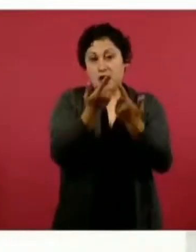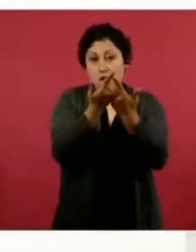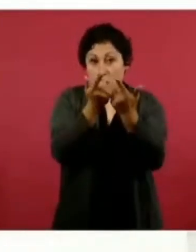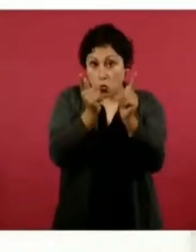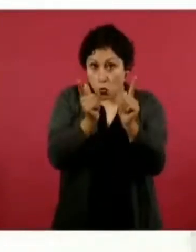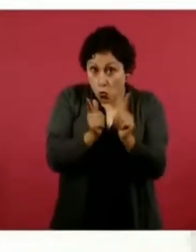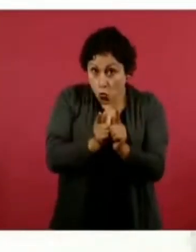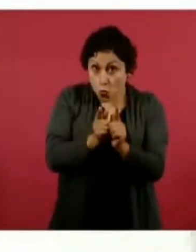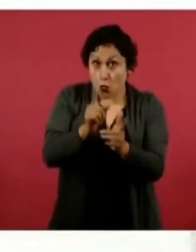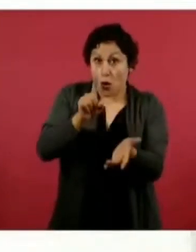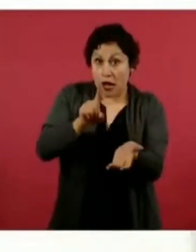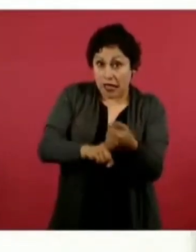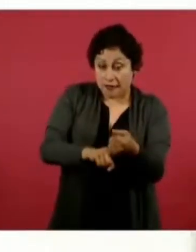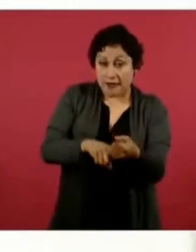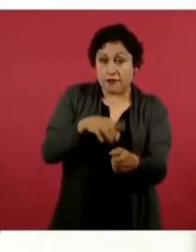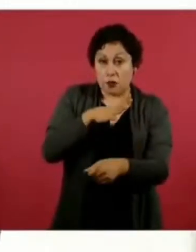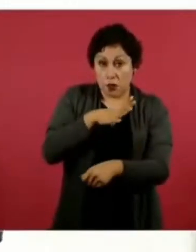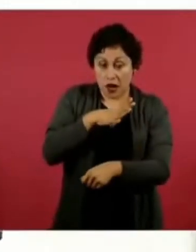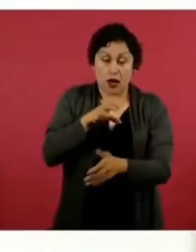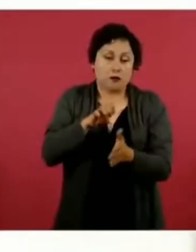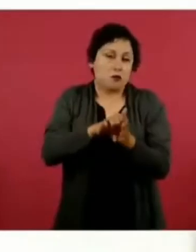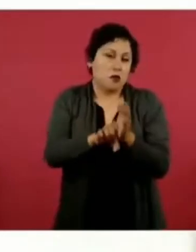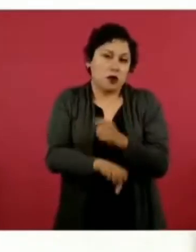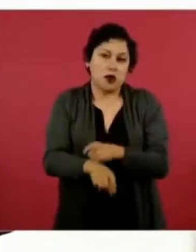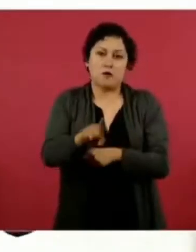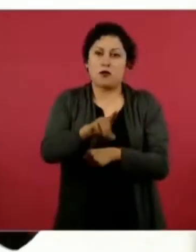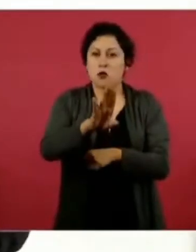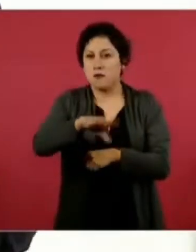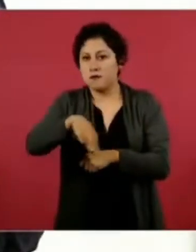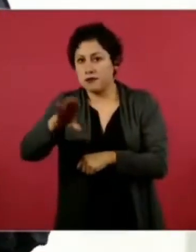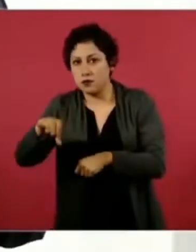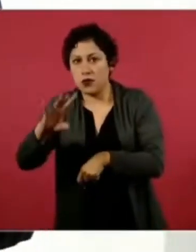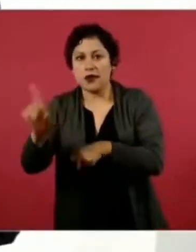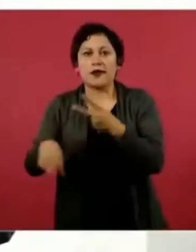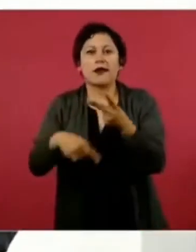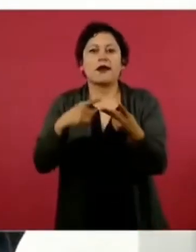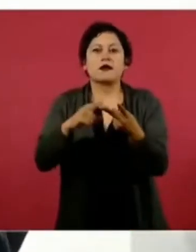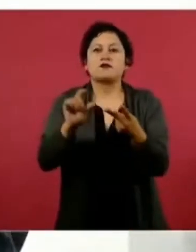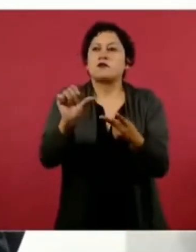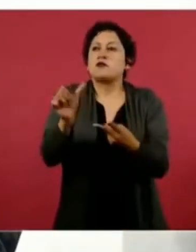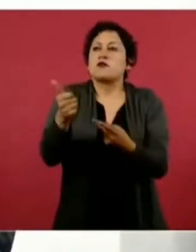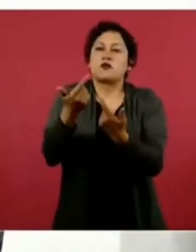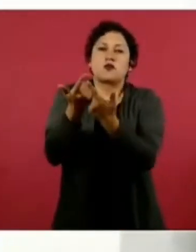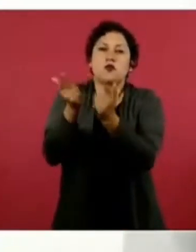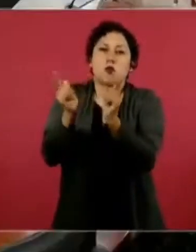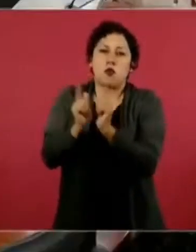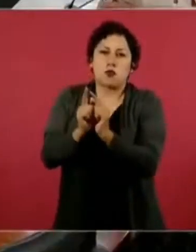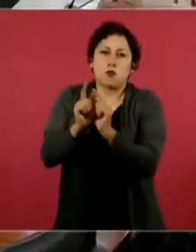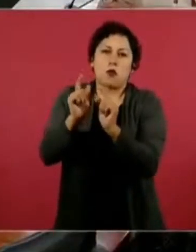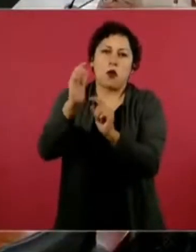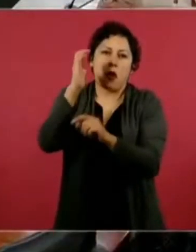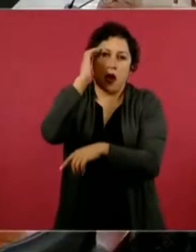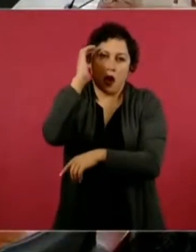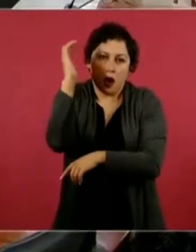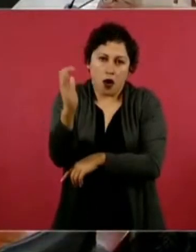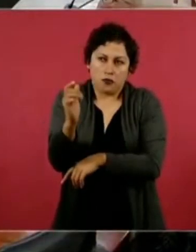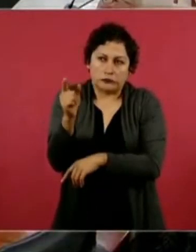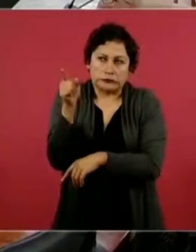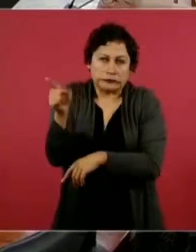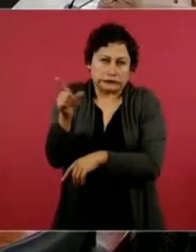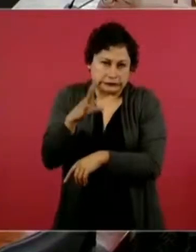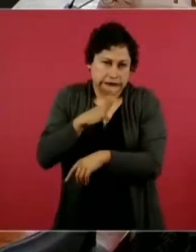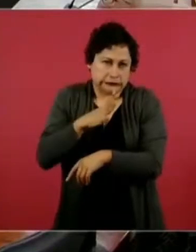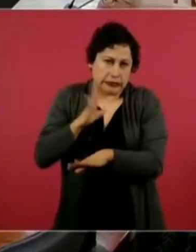Cártel Jalisco los que tienen mayor organización o logístico para estos aparatos? Las organizaciones